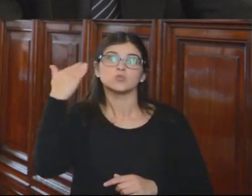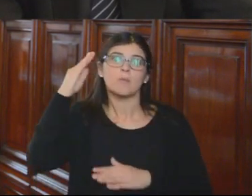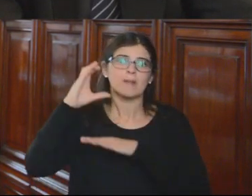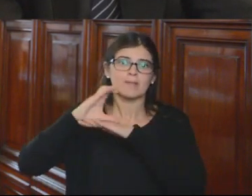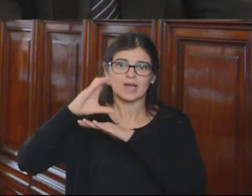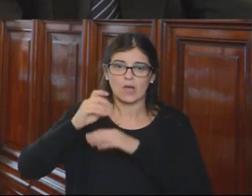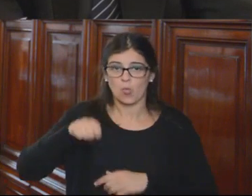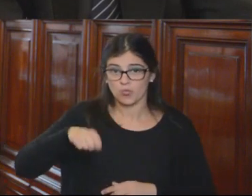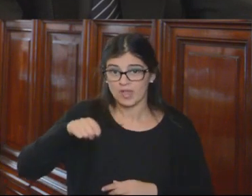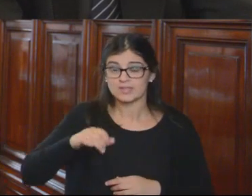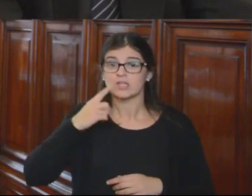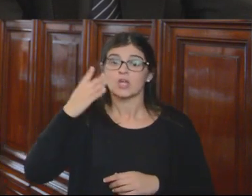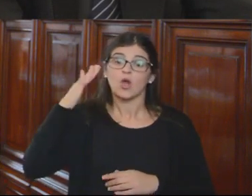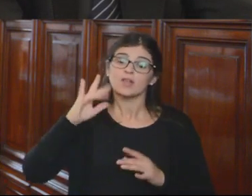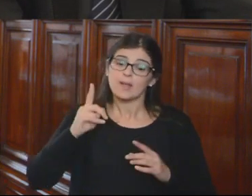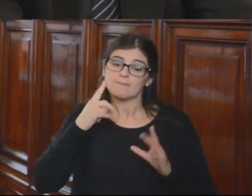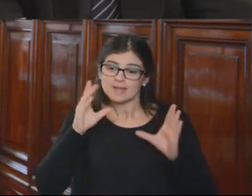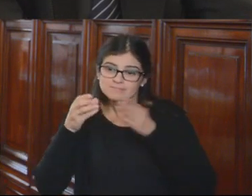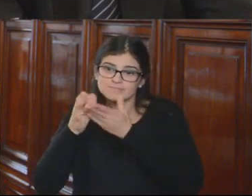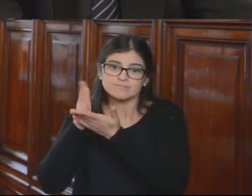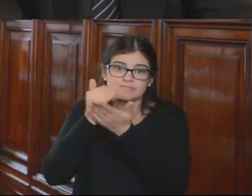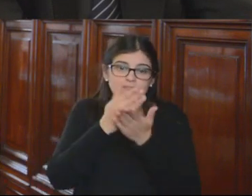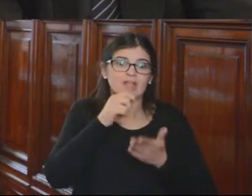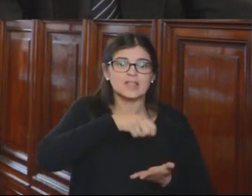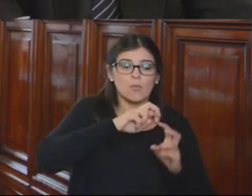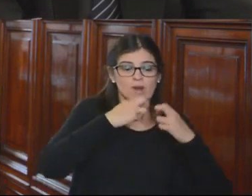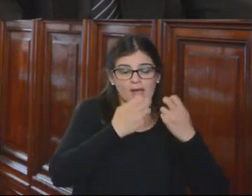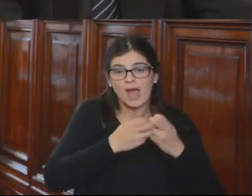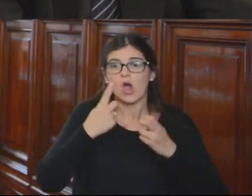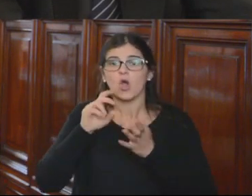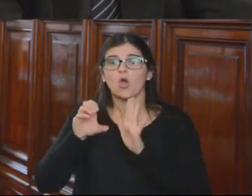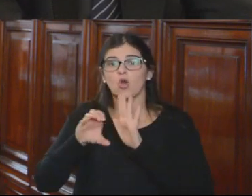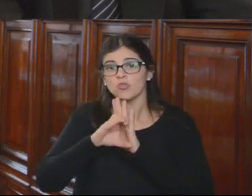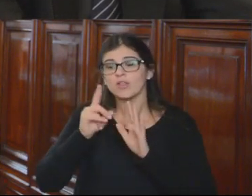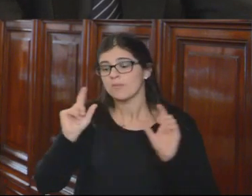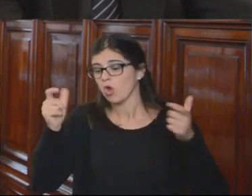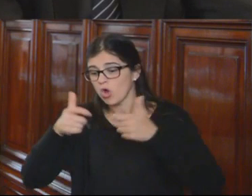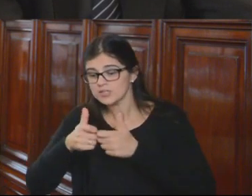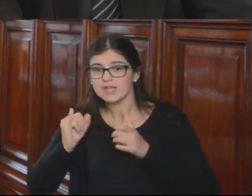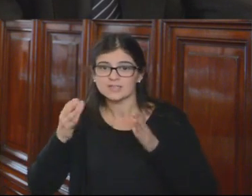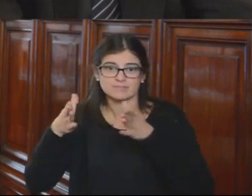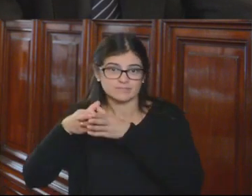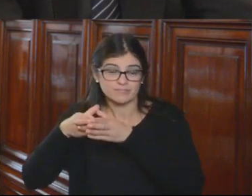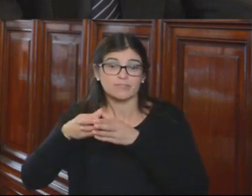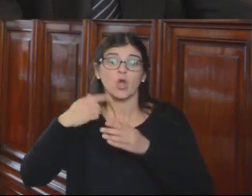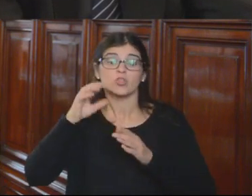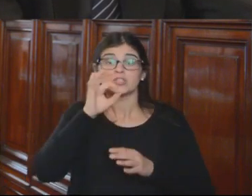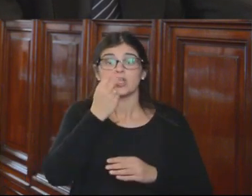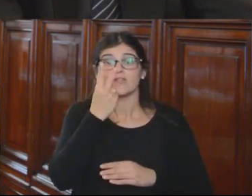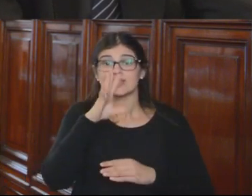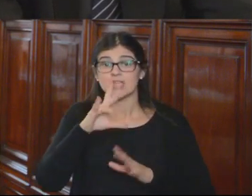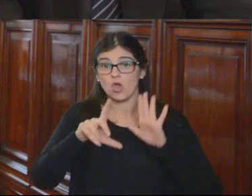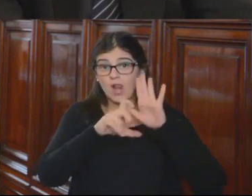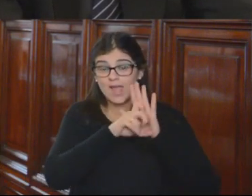Justicia, las Cortes Superiores de Distrito, Juzgados, Tribunal Agrario, Tribunal Constitucional y Consejo de la Judicatura. La Ley 025,